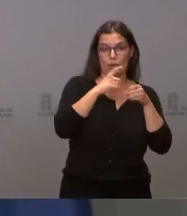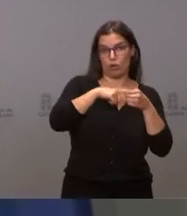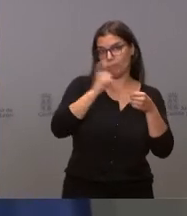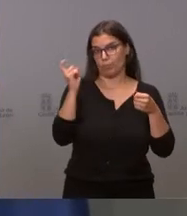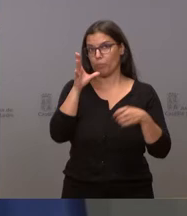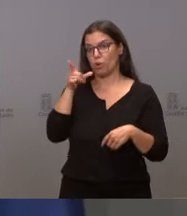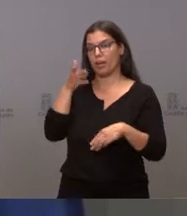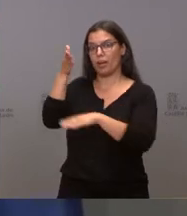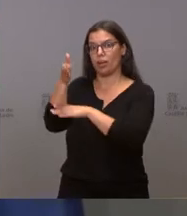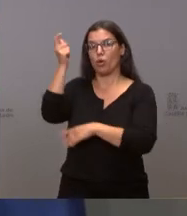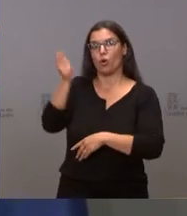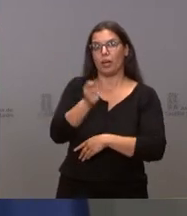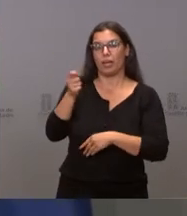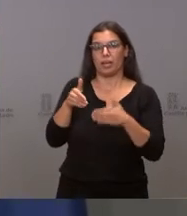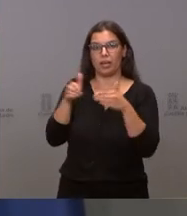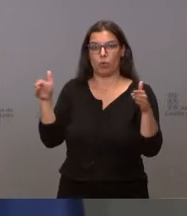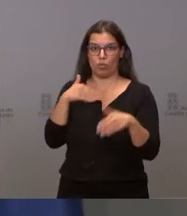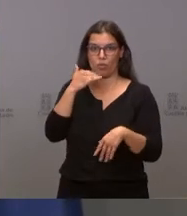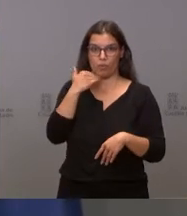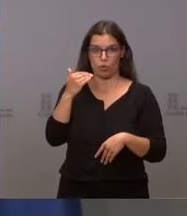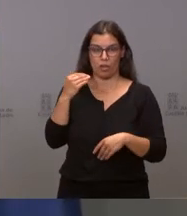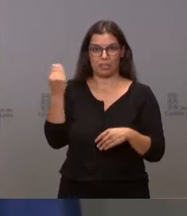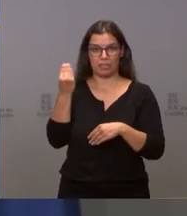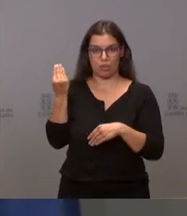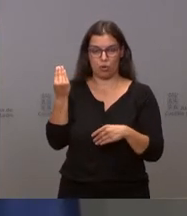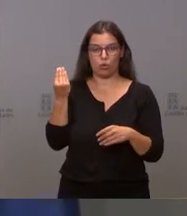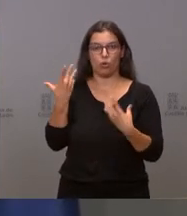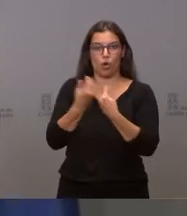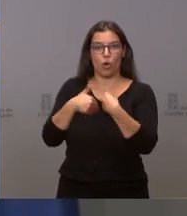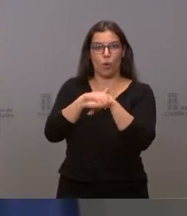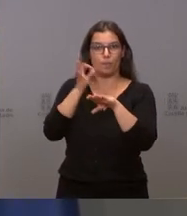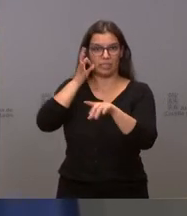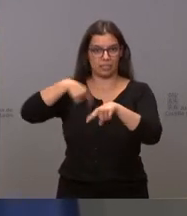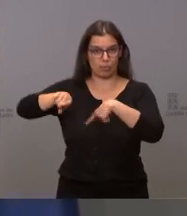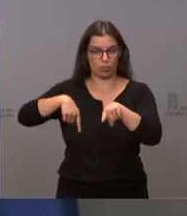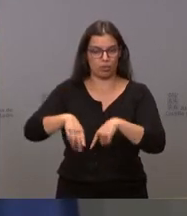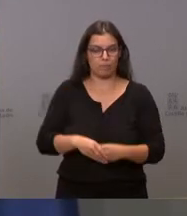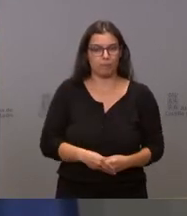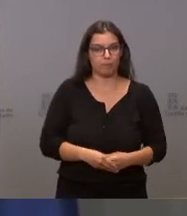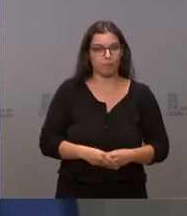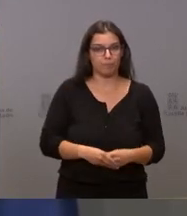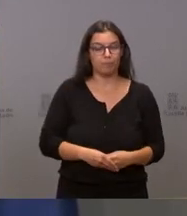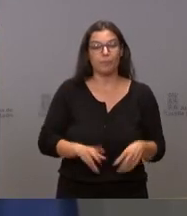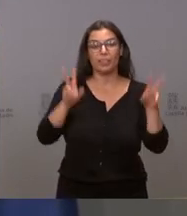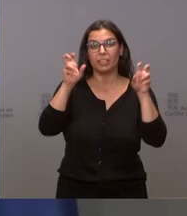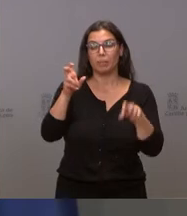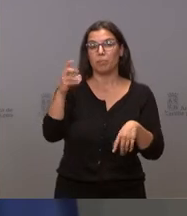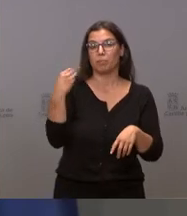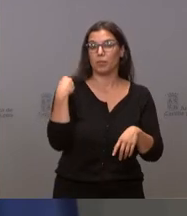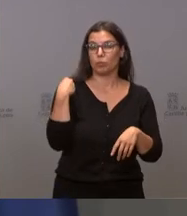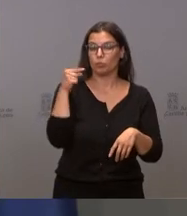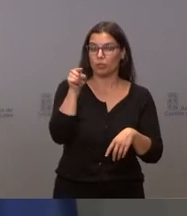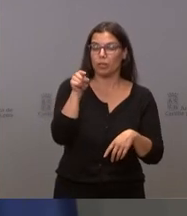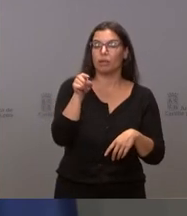de una estación en Zamora, con la ministra de Transportes. Y con respecto a la pregunta de